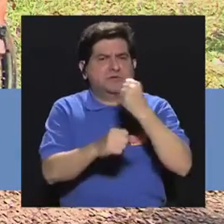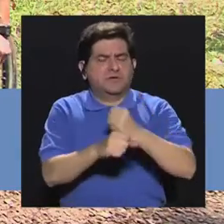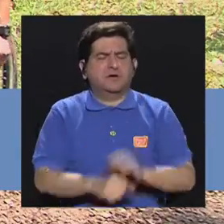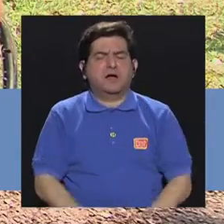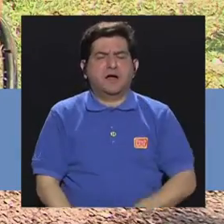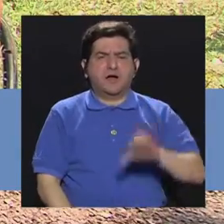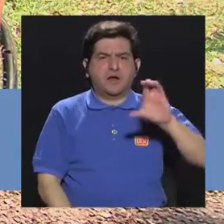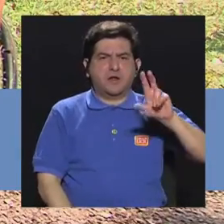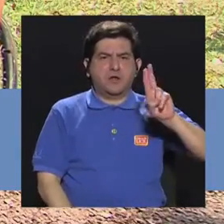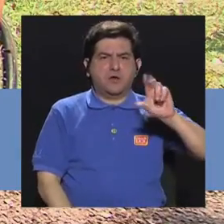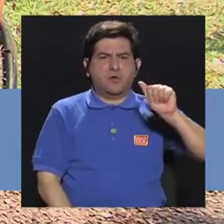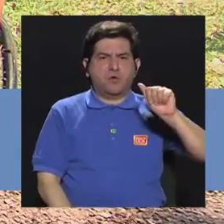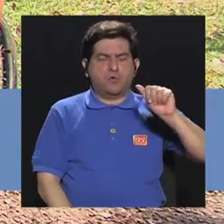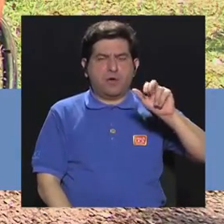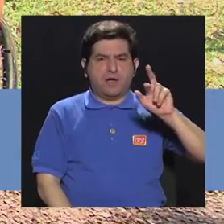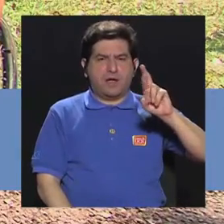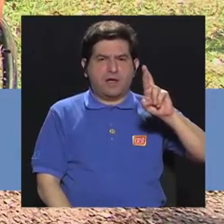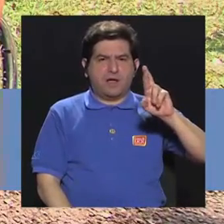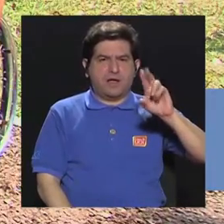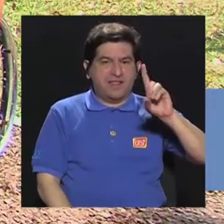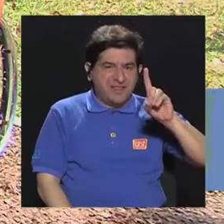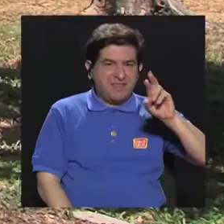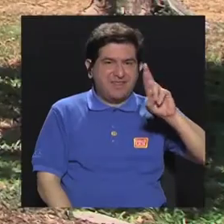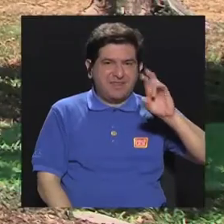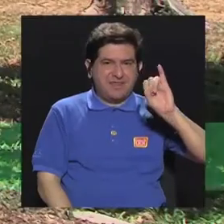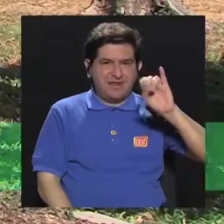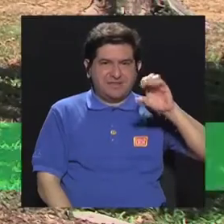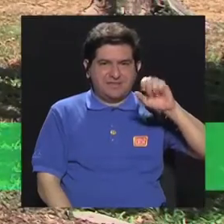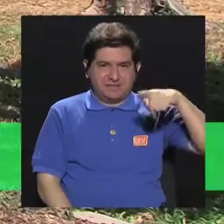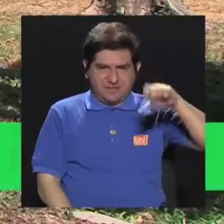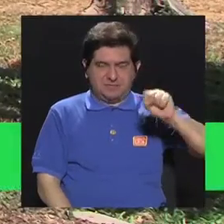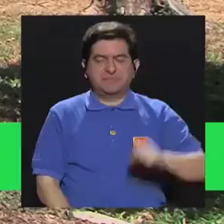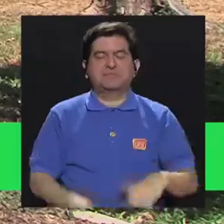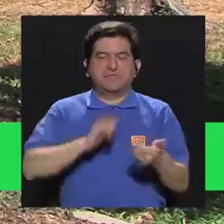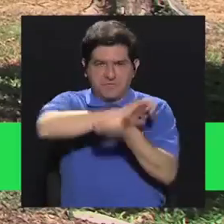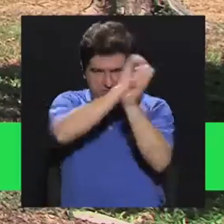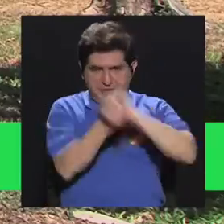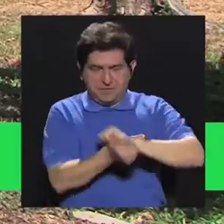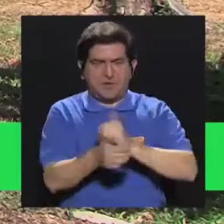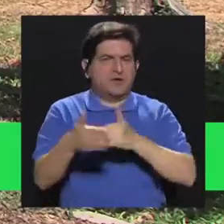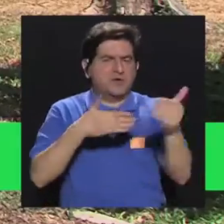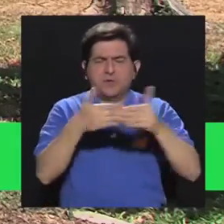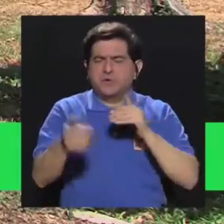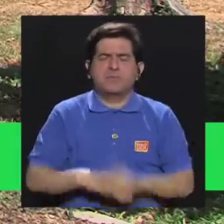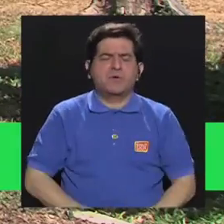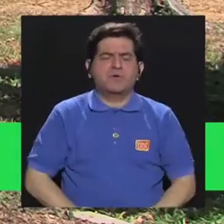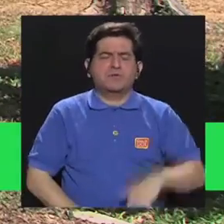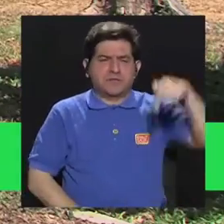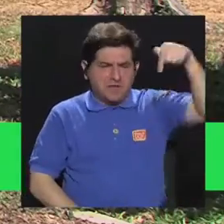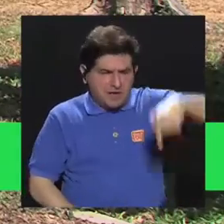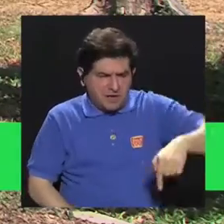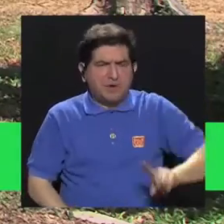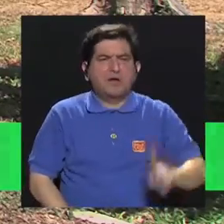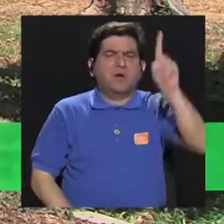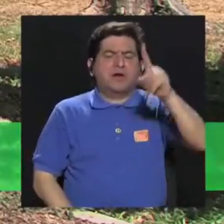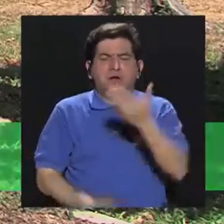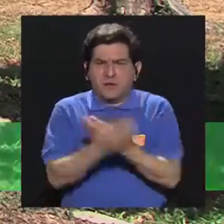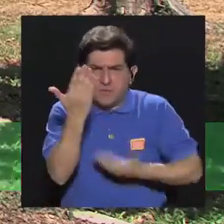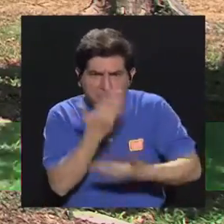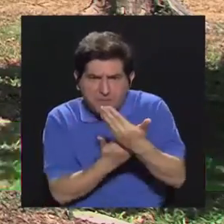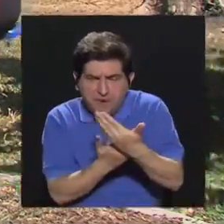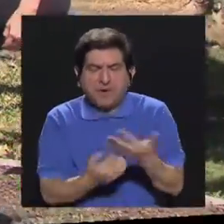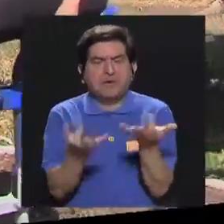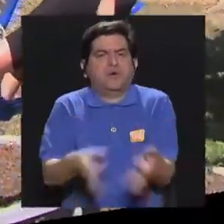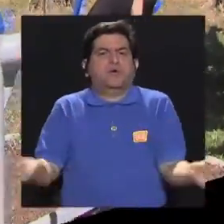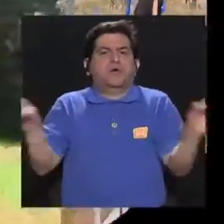hora de tener la pierna recta. Y cambiamos. No importa si la agarramos por debajo o por arriba con la mano. Lo importante es que la pierna